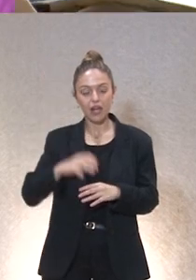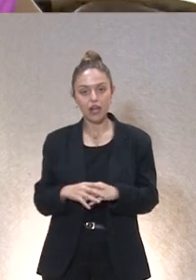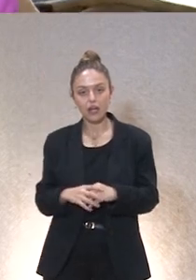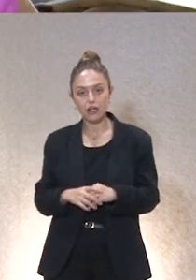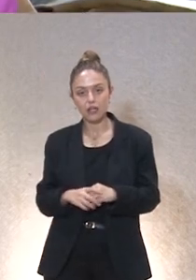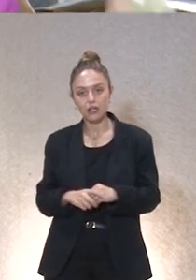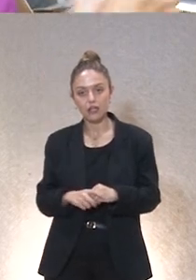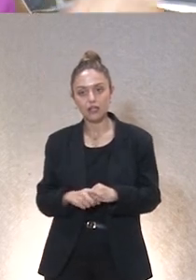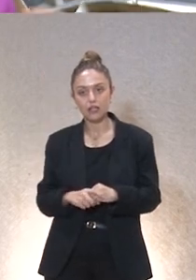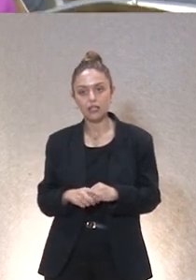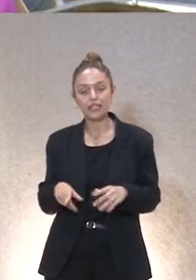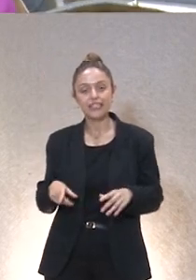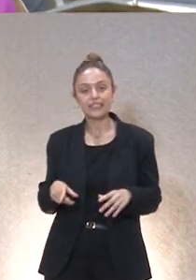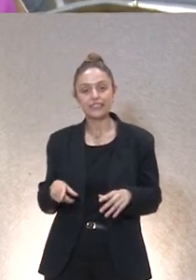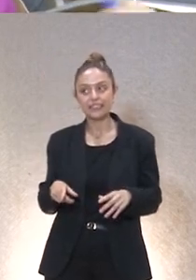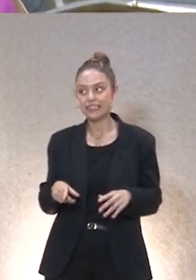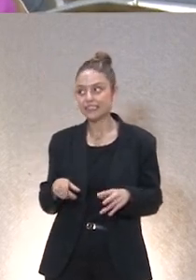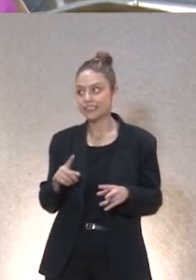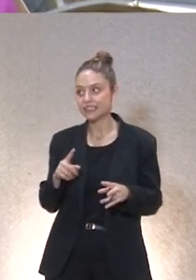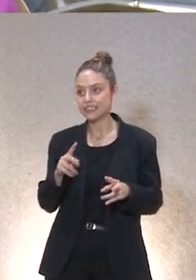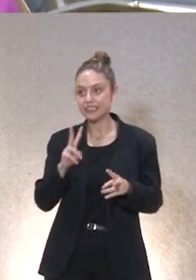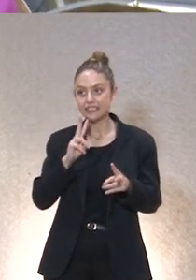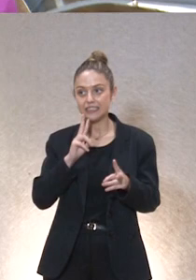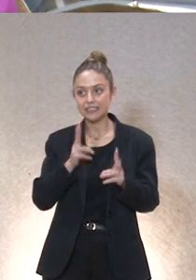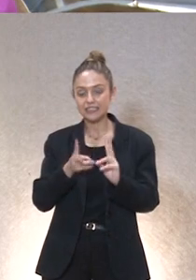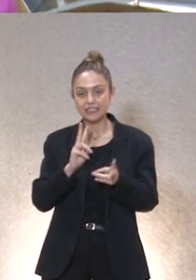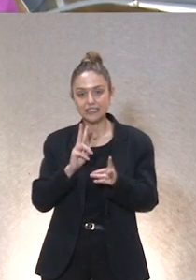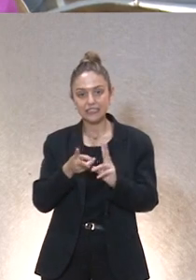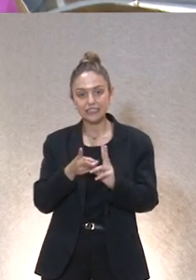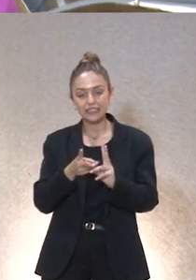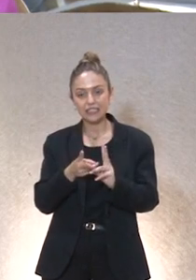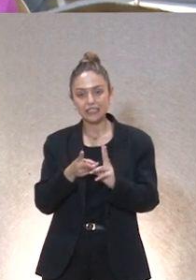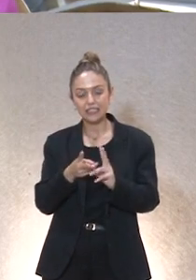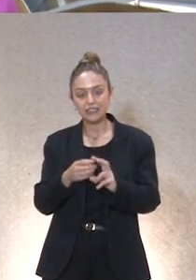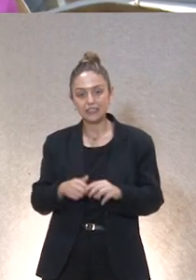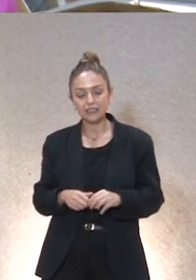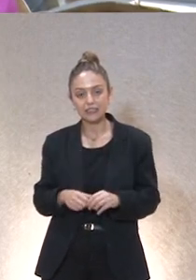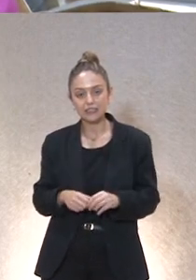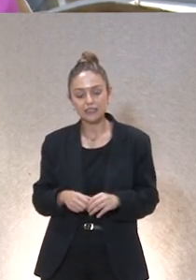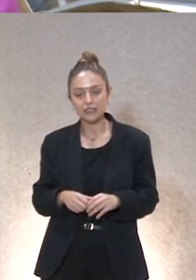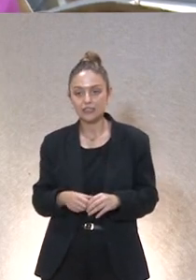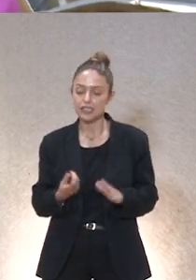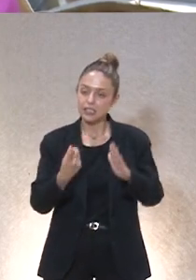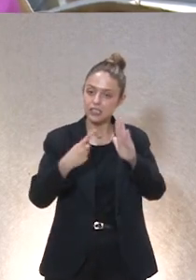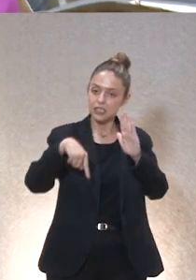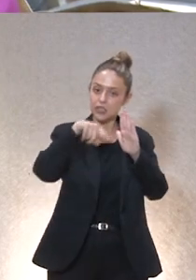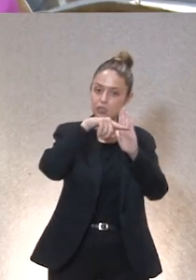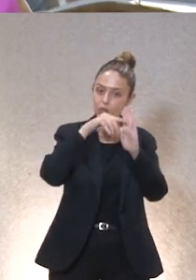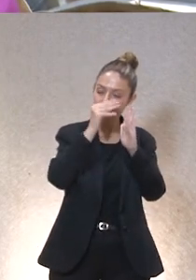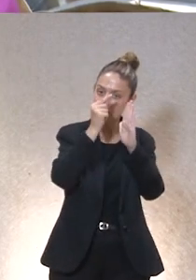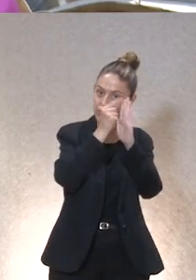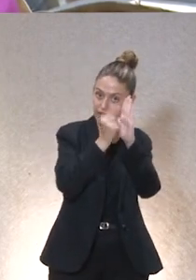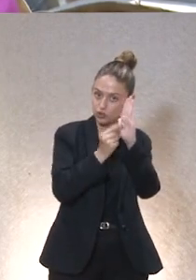en el chat a la hora de legislar a la hora de introducir los datos